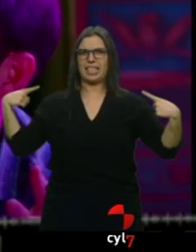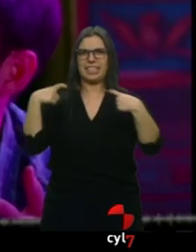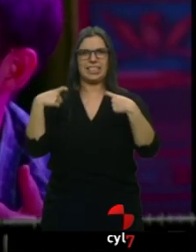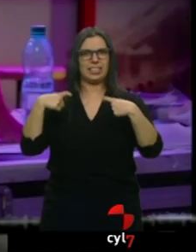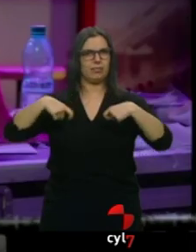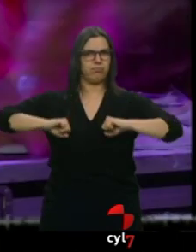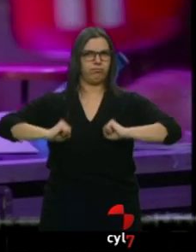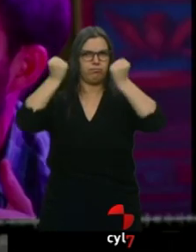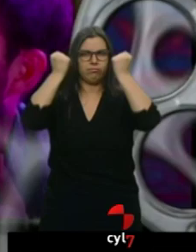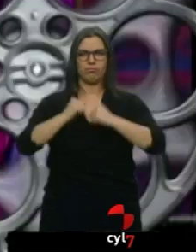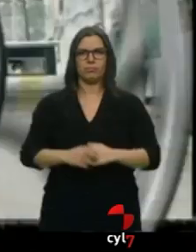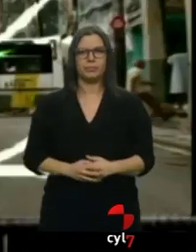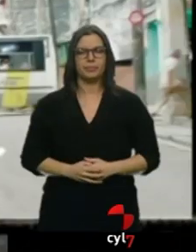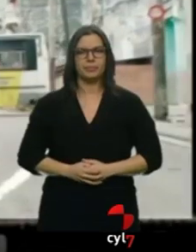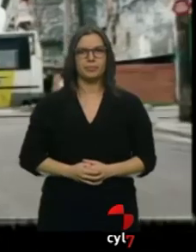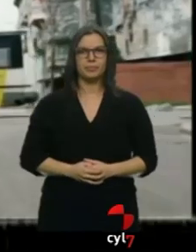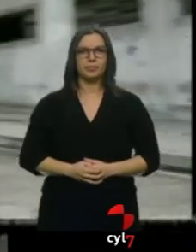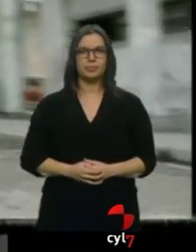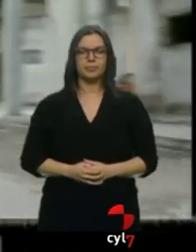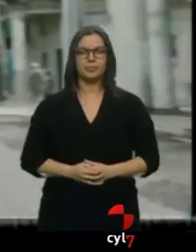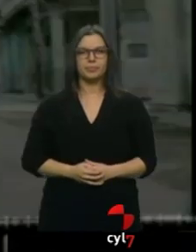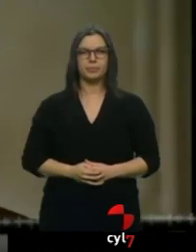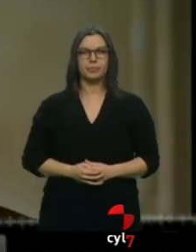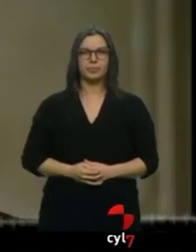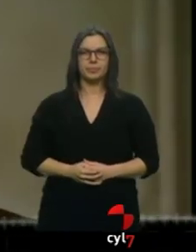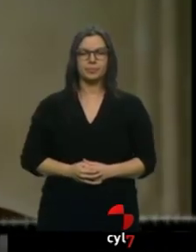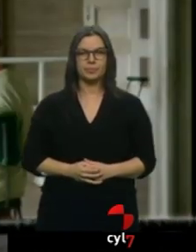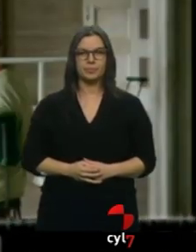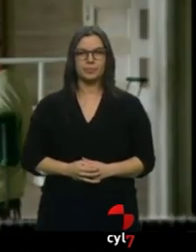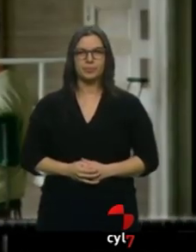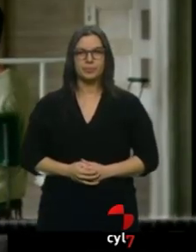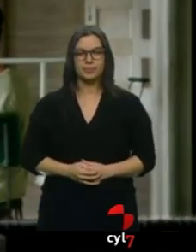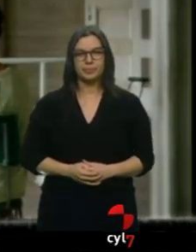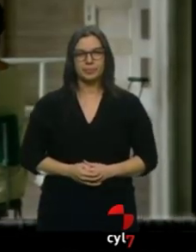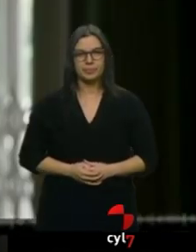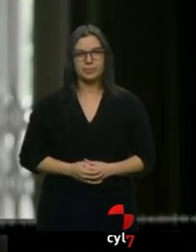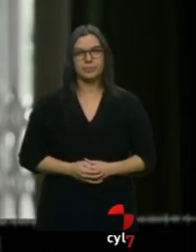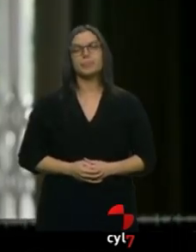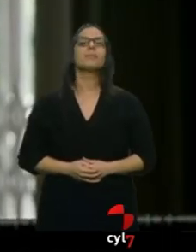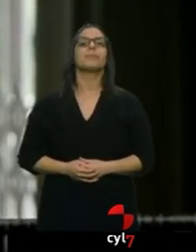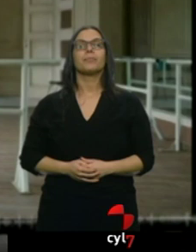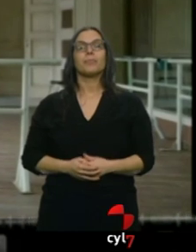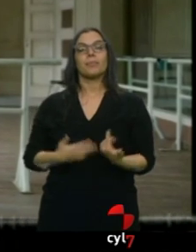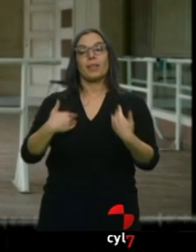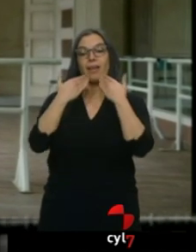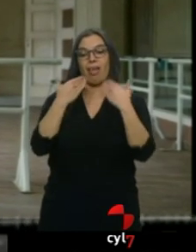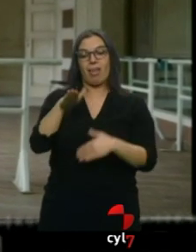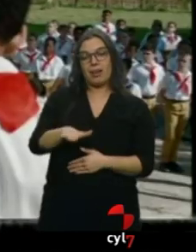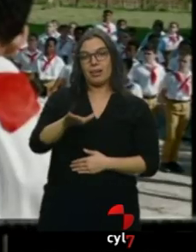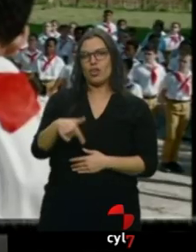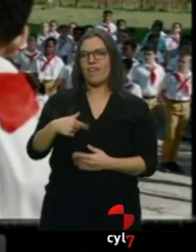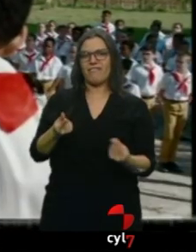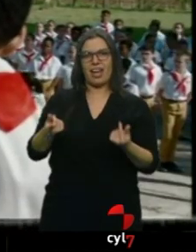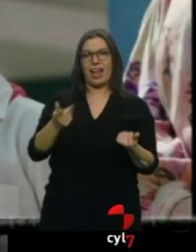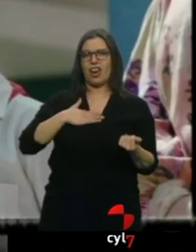Muerto, muerto, no. ¿Así que tú quieres ser bailarín, cambio? No, no quiero. A través de la vida de un niño que no quiere bailar y que acaba siendo uno